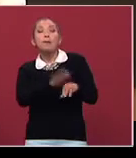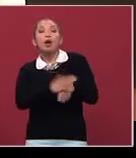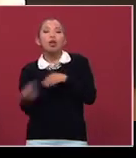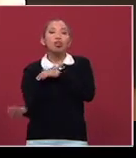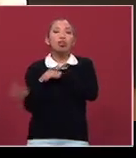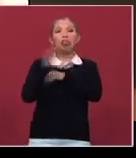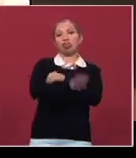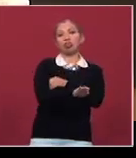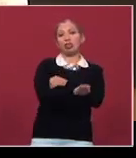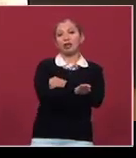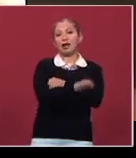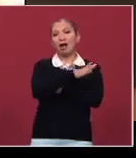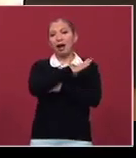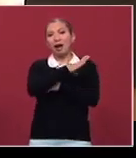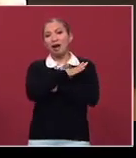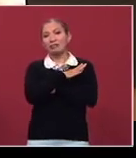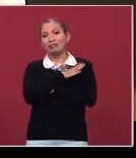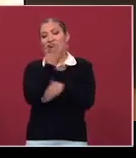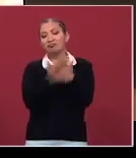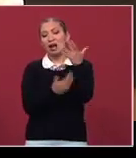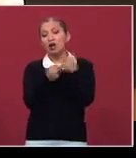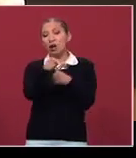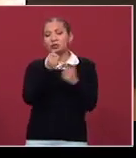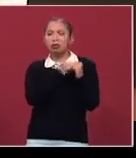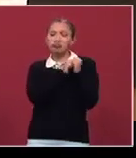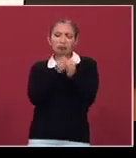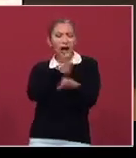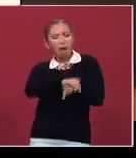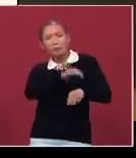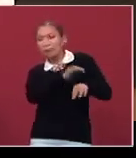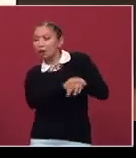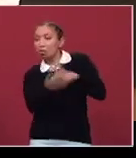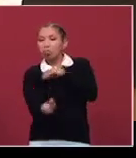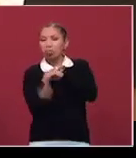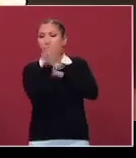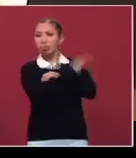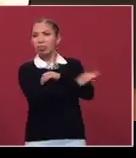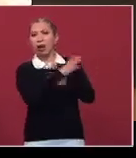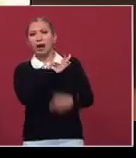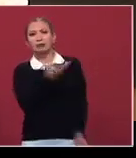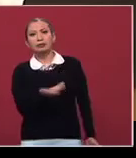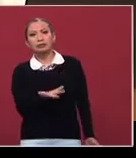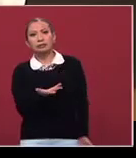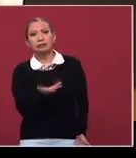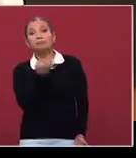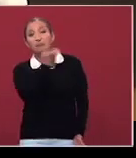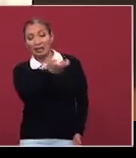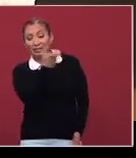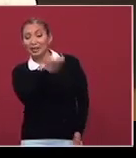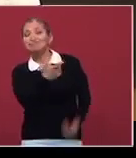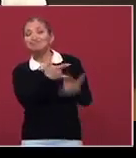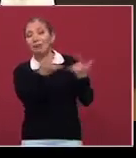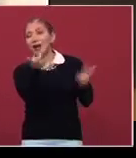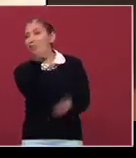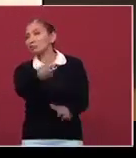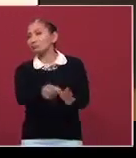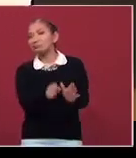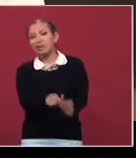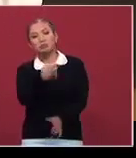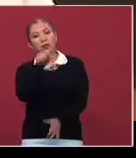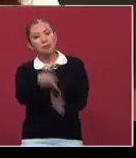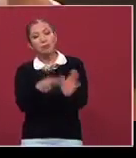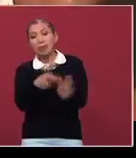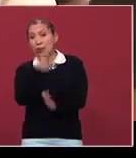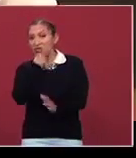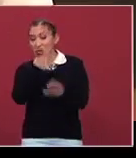traición en manos de alguien en quien confiaban, y ese es exactamente, y me